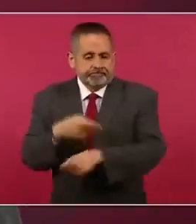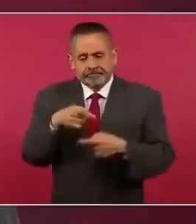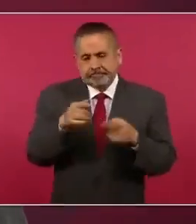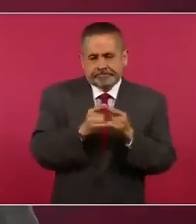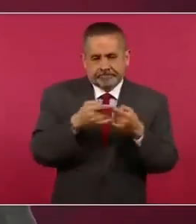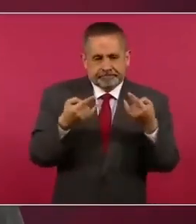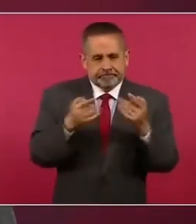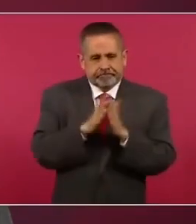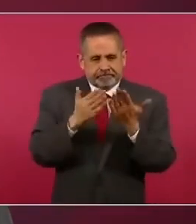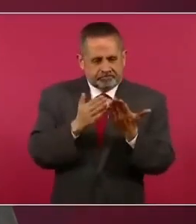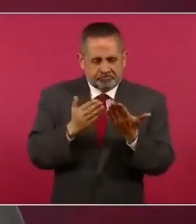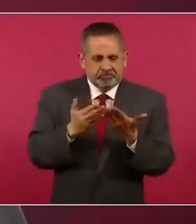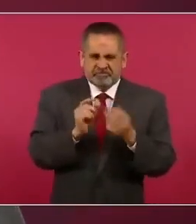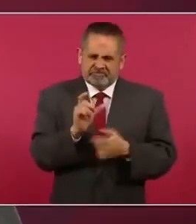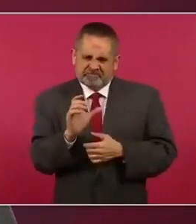además no es muy